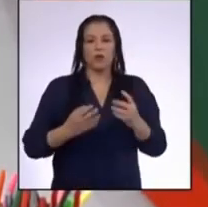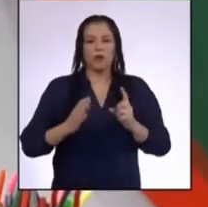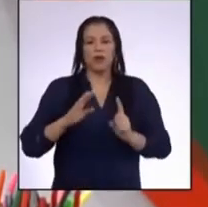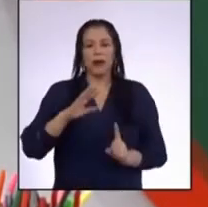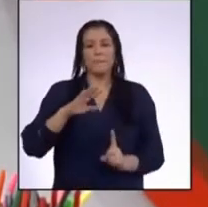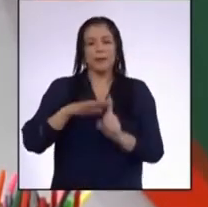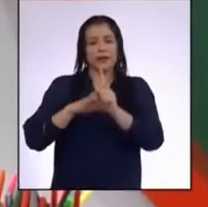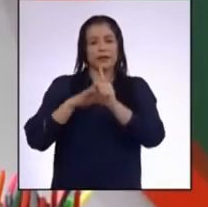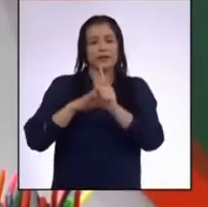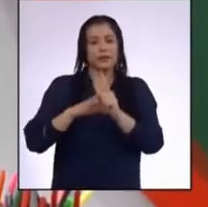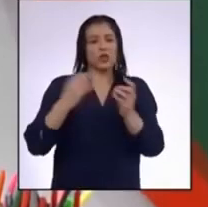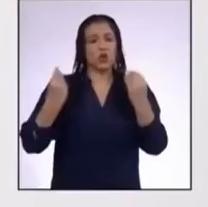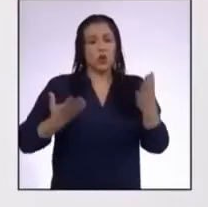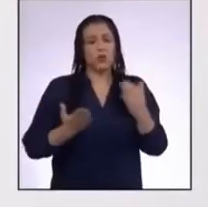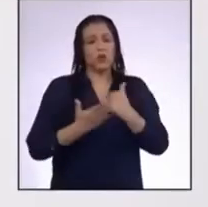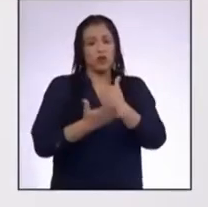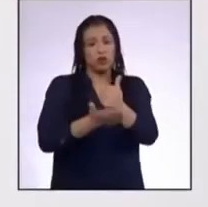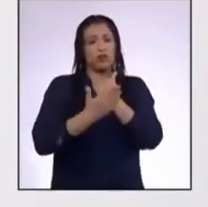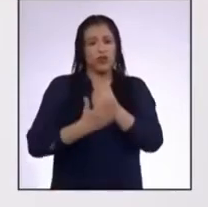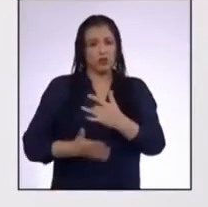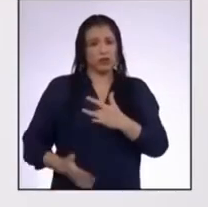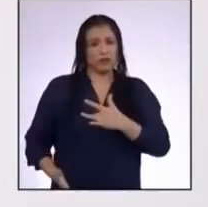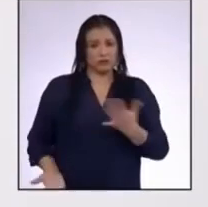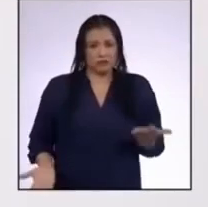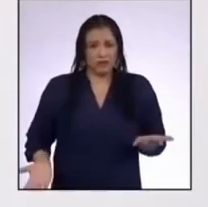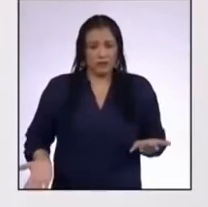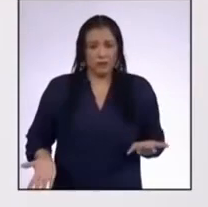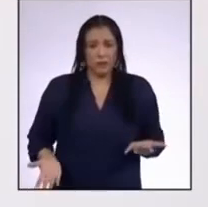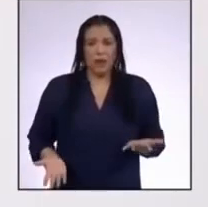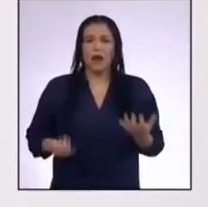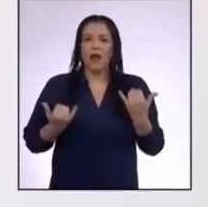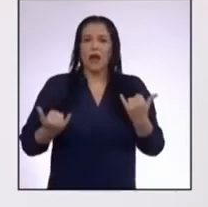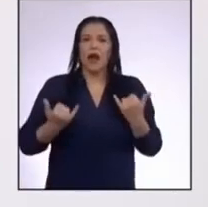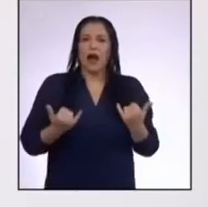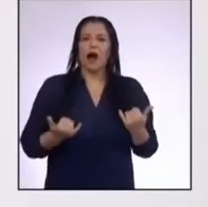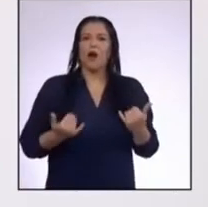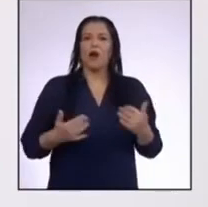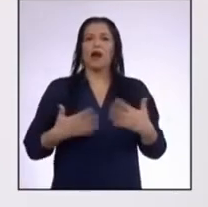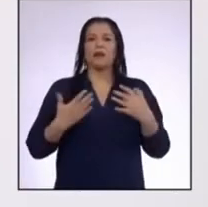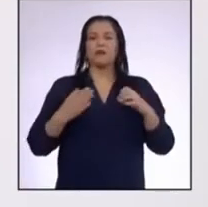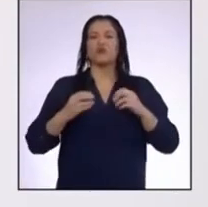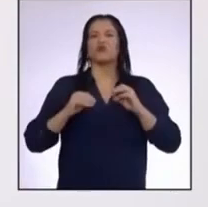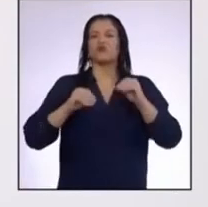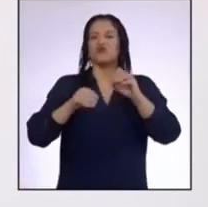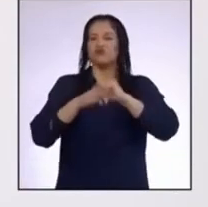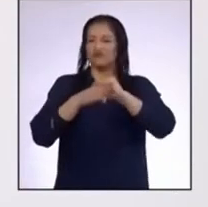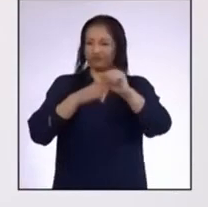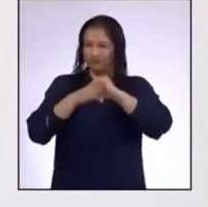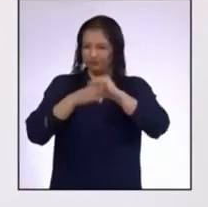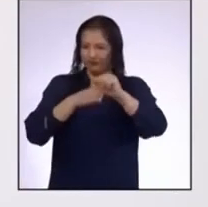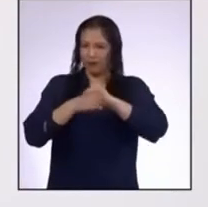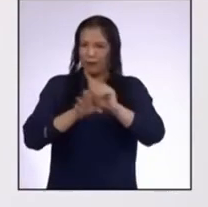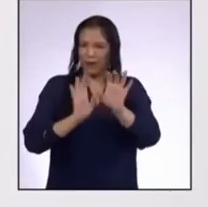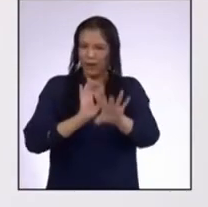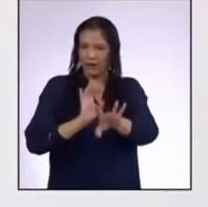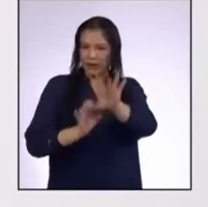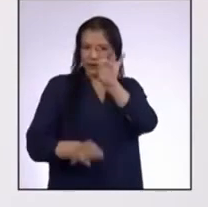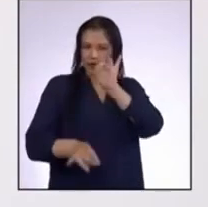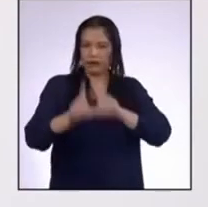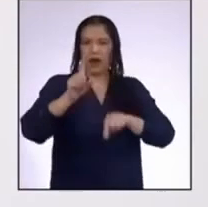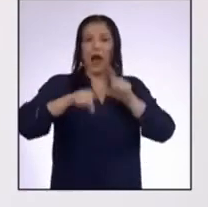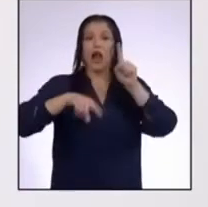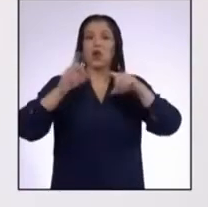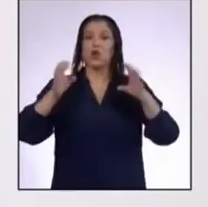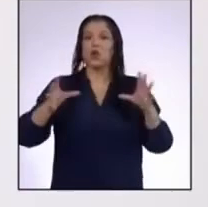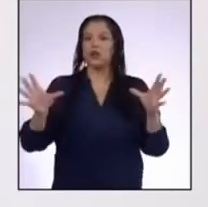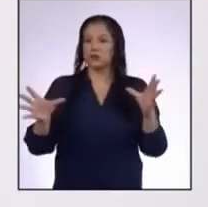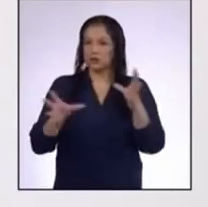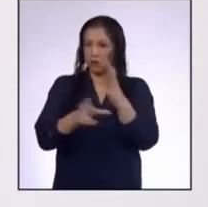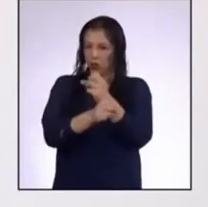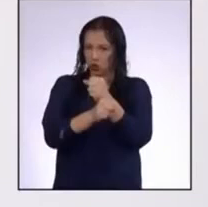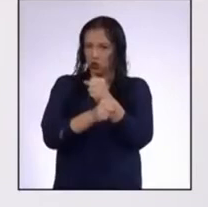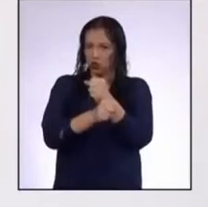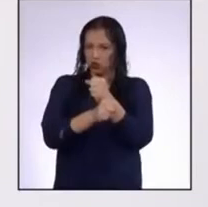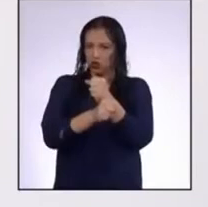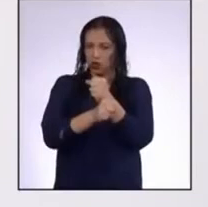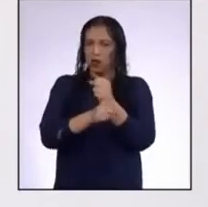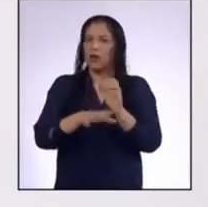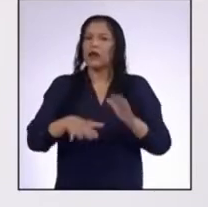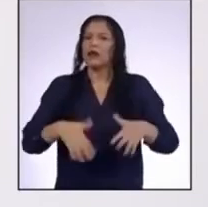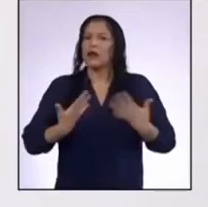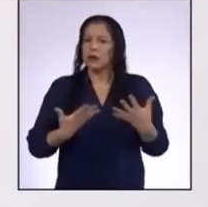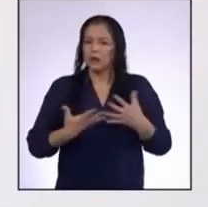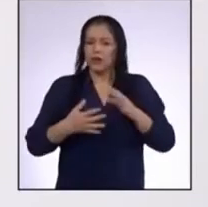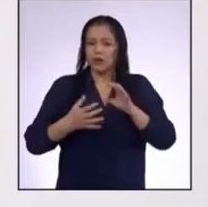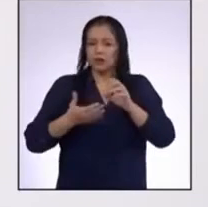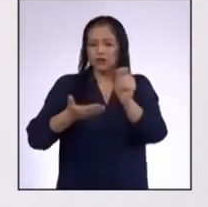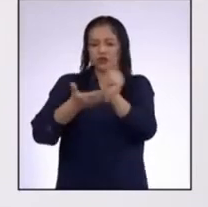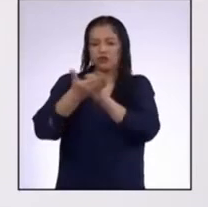apareciendo y en qué nos ayudan Ahora, hagamos un ejercicio para identificar algunas conclusiones Que podemos